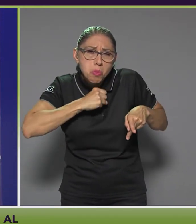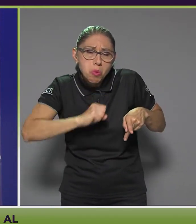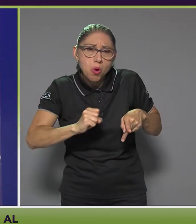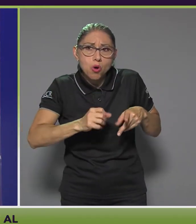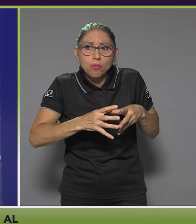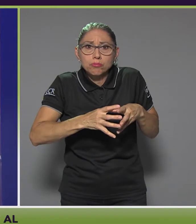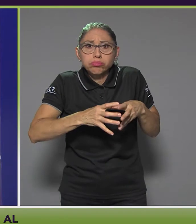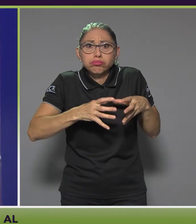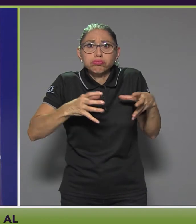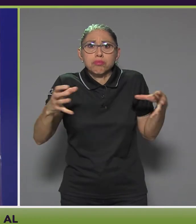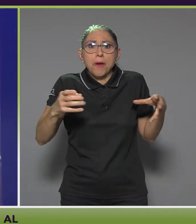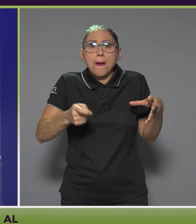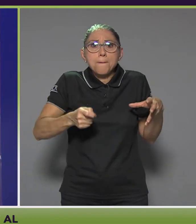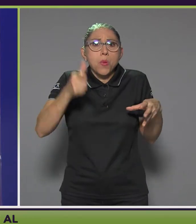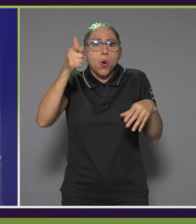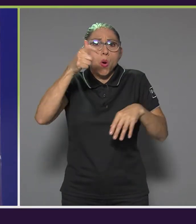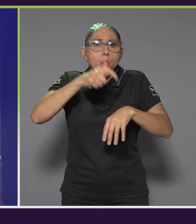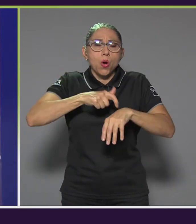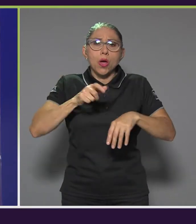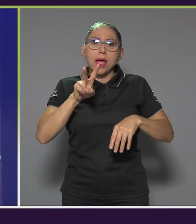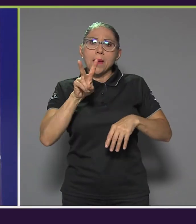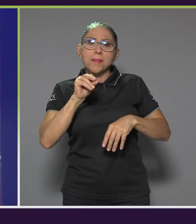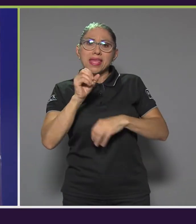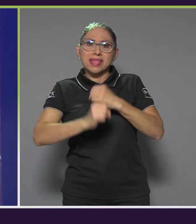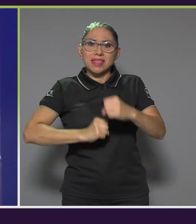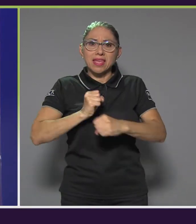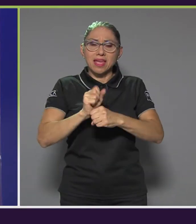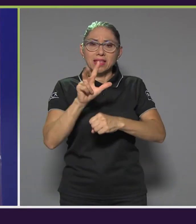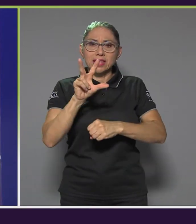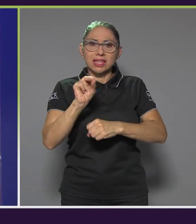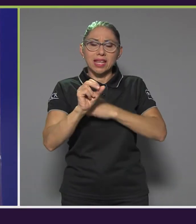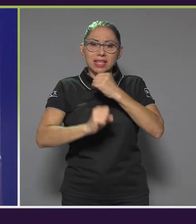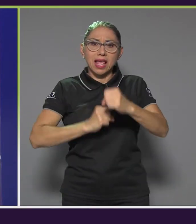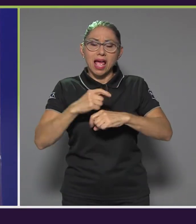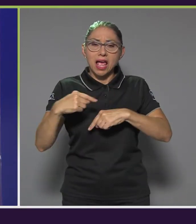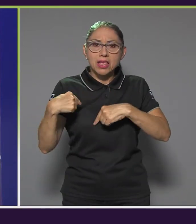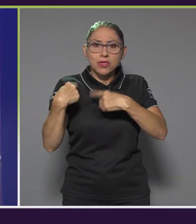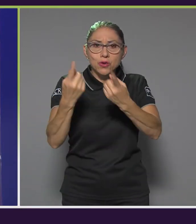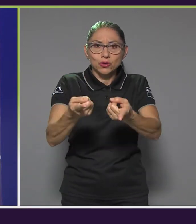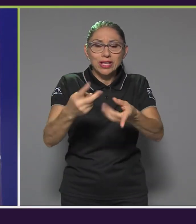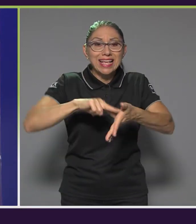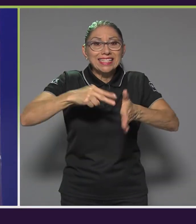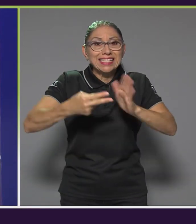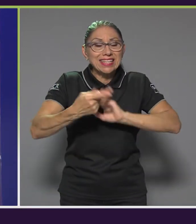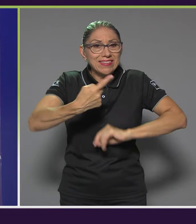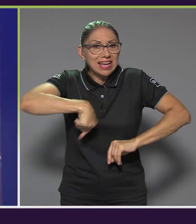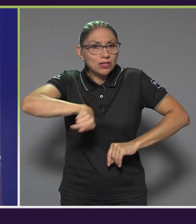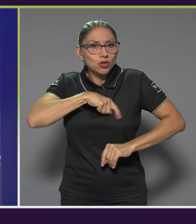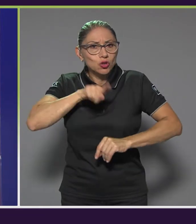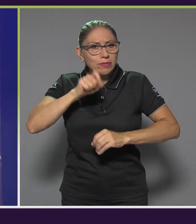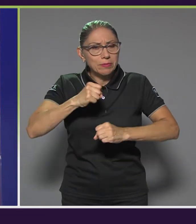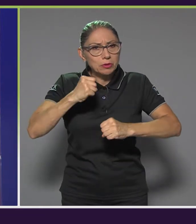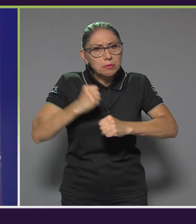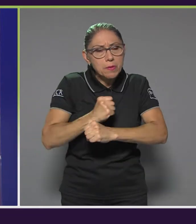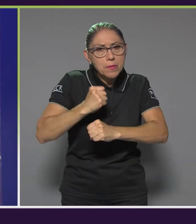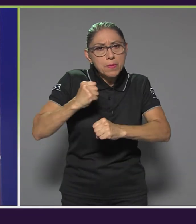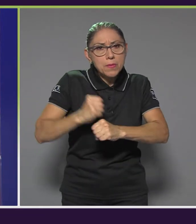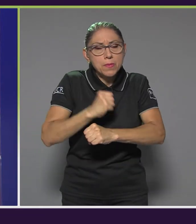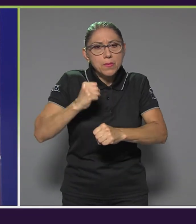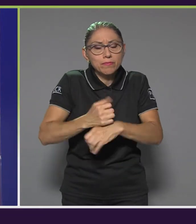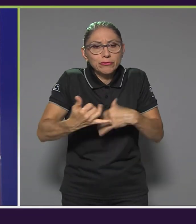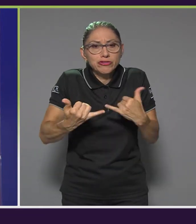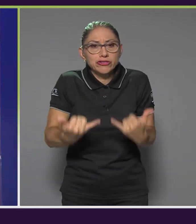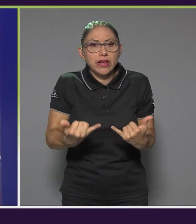20, 30 años, entonces eso nos requiere, digamos que nos pongamos manos a la obra para generar soluciones